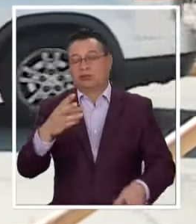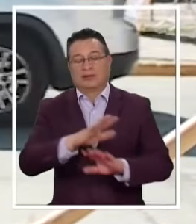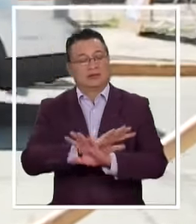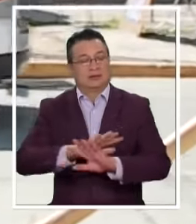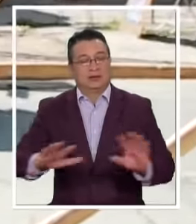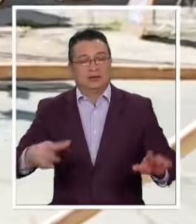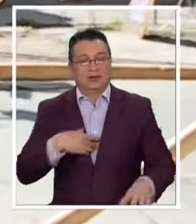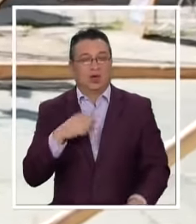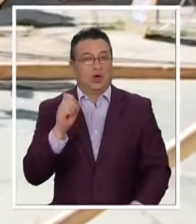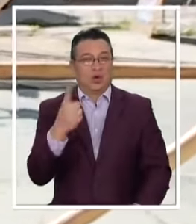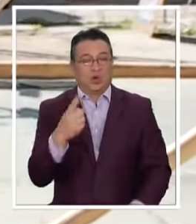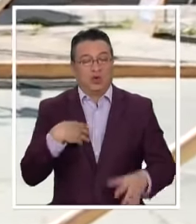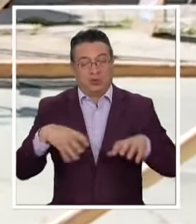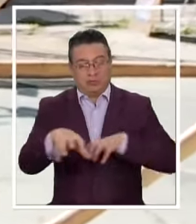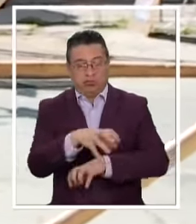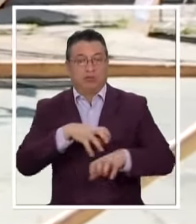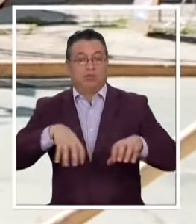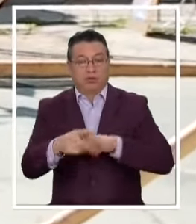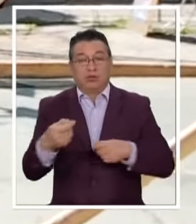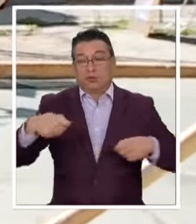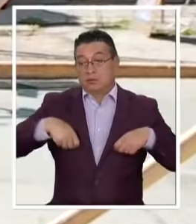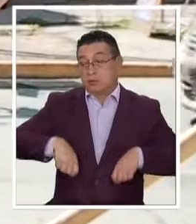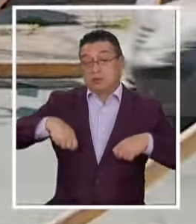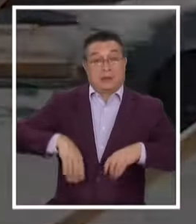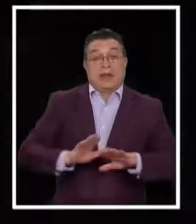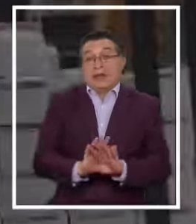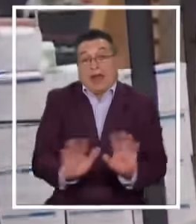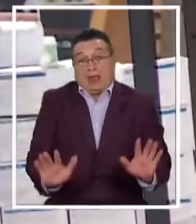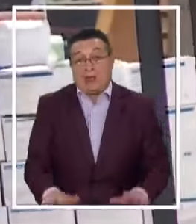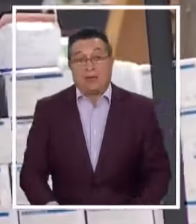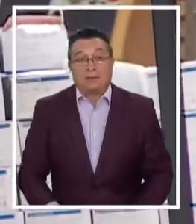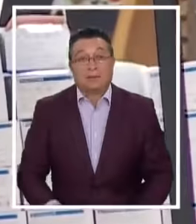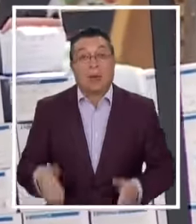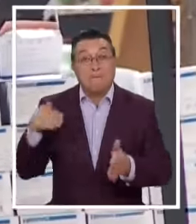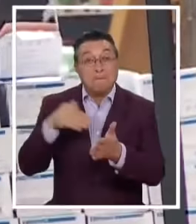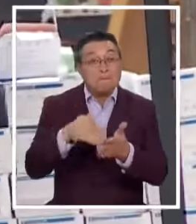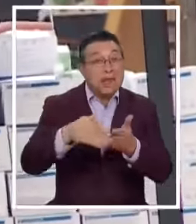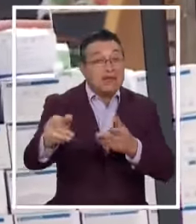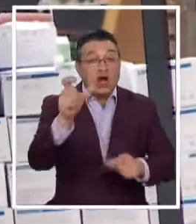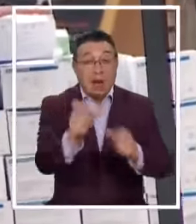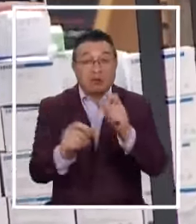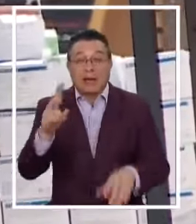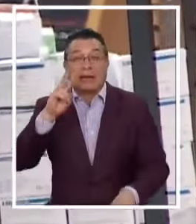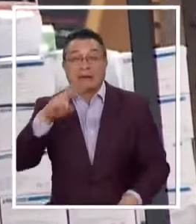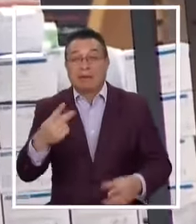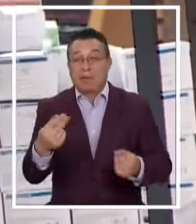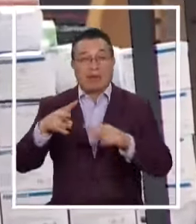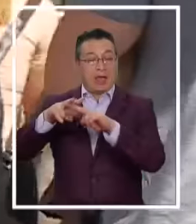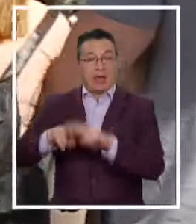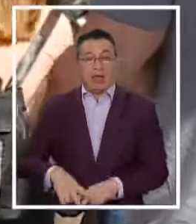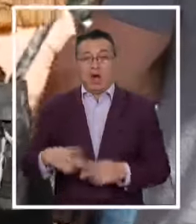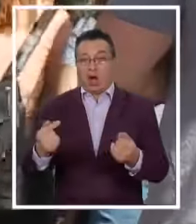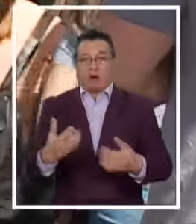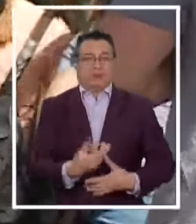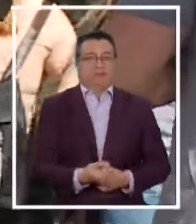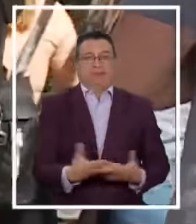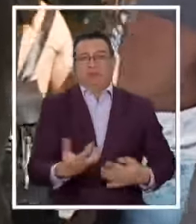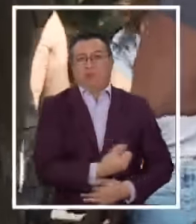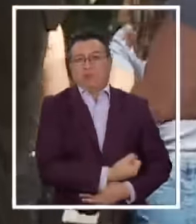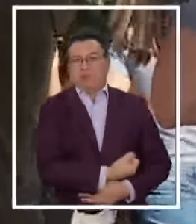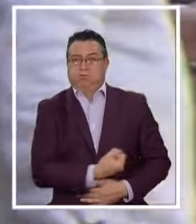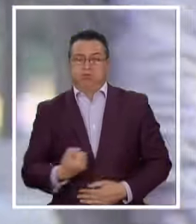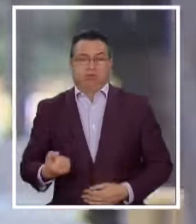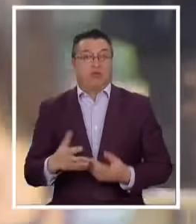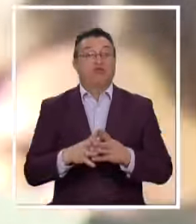ni nada Solamente me estoy dando vuelta Con lo que me caiga o lo que pueda hacer, nada más Millones de personas sin ahorros O con caídas importantes en